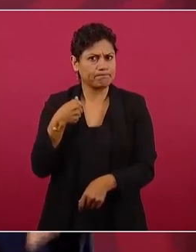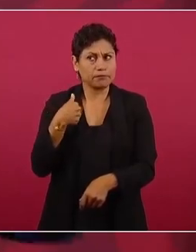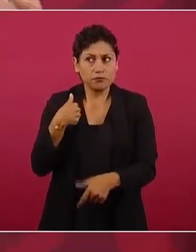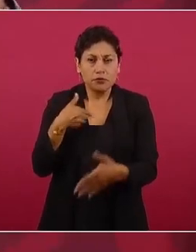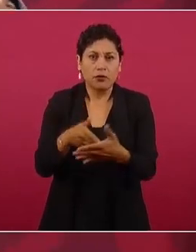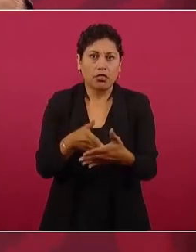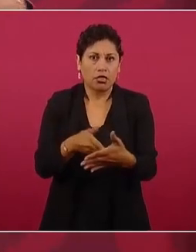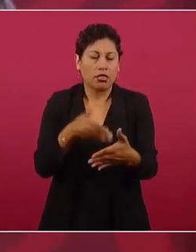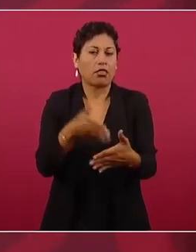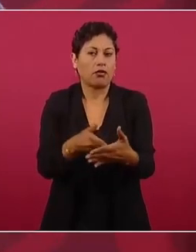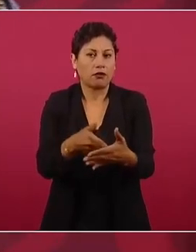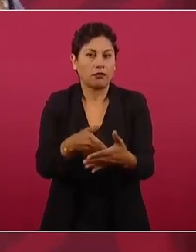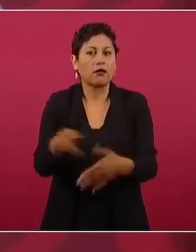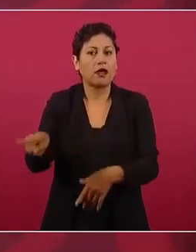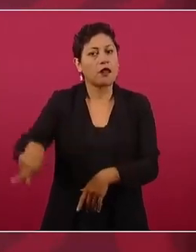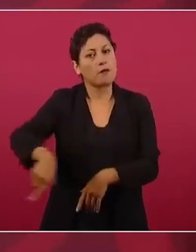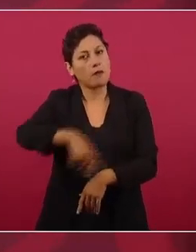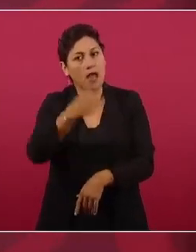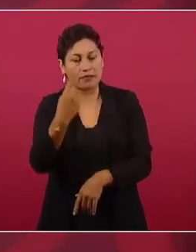mandó delegados